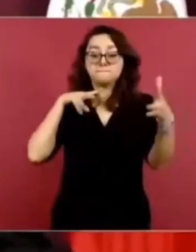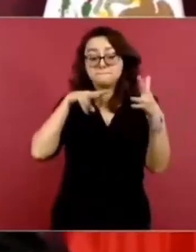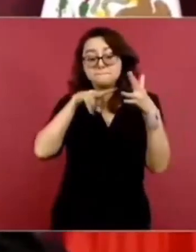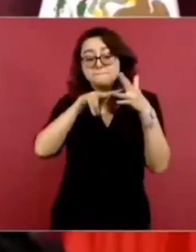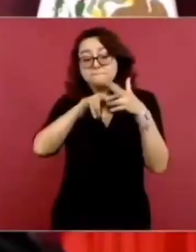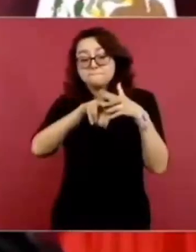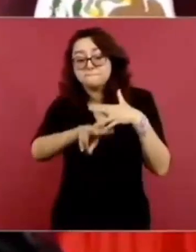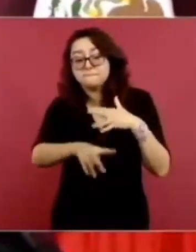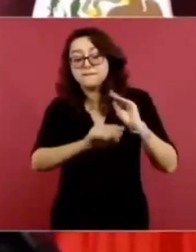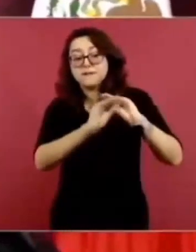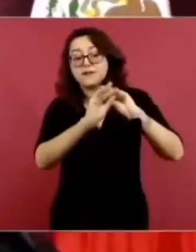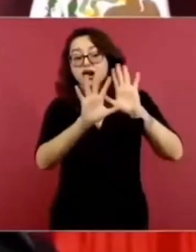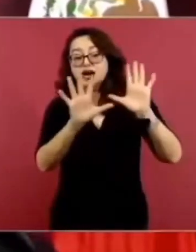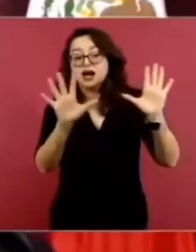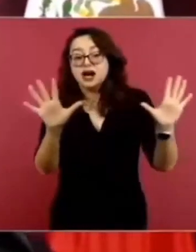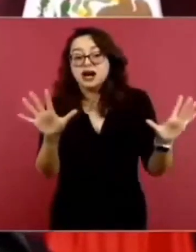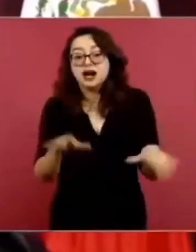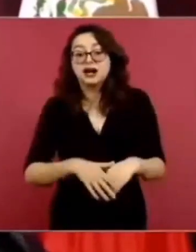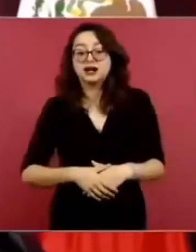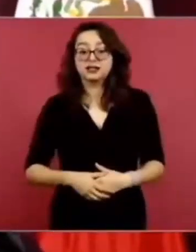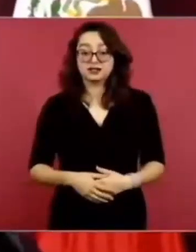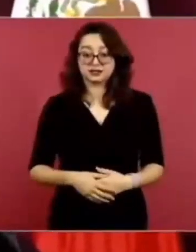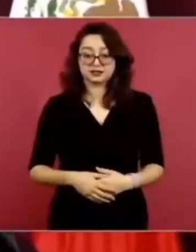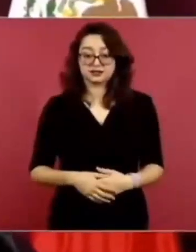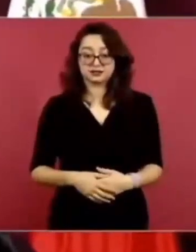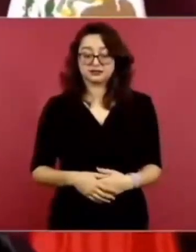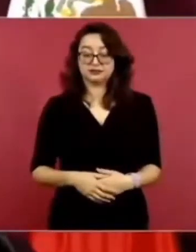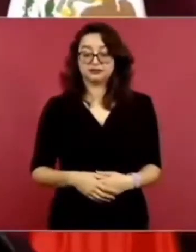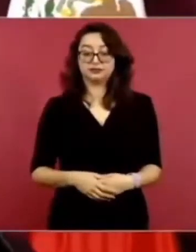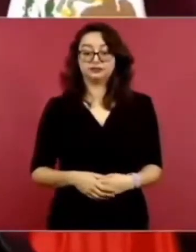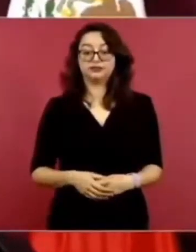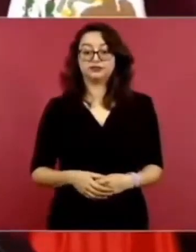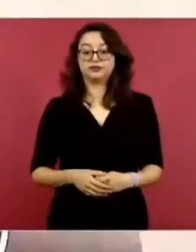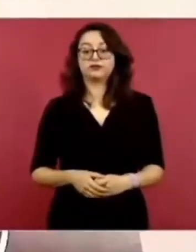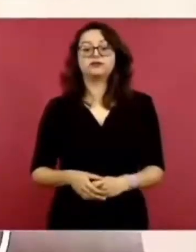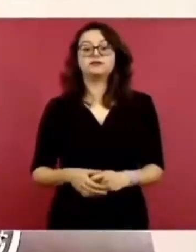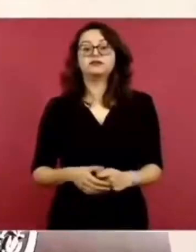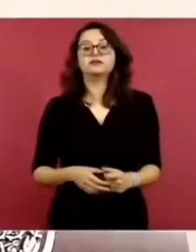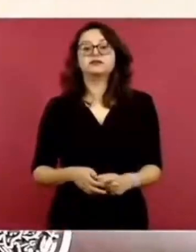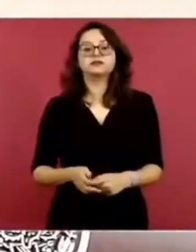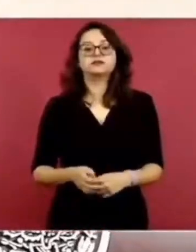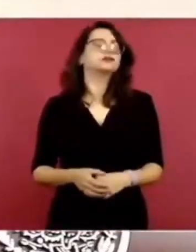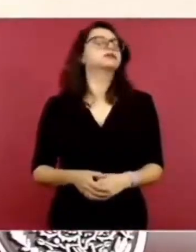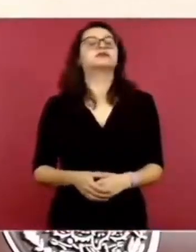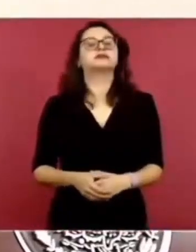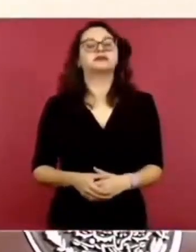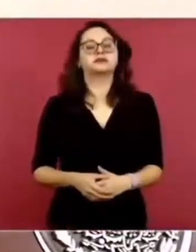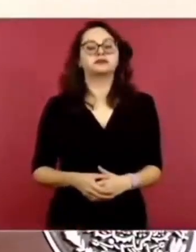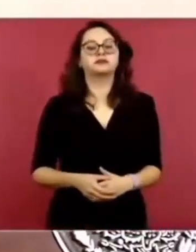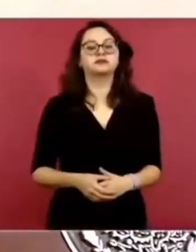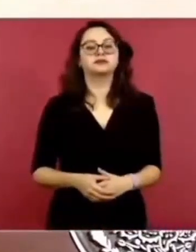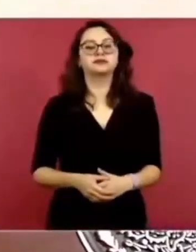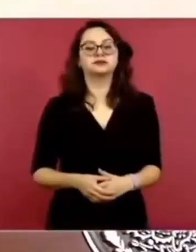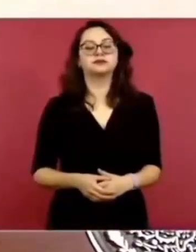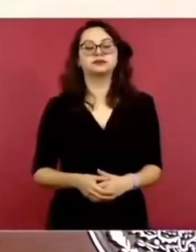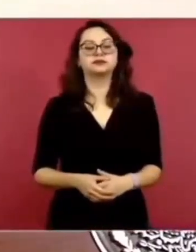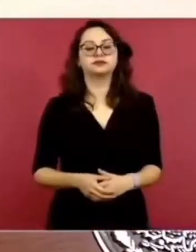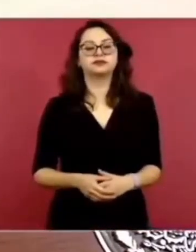también que no vayan a decir